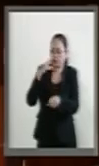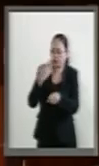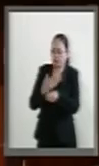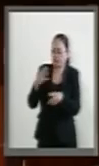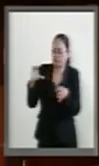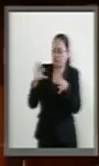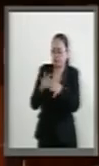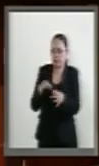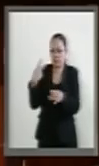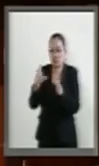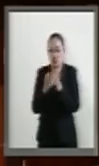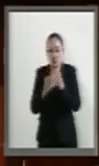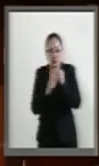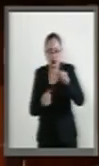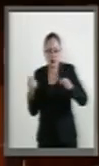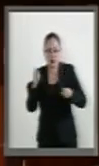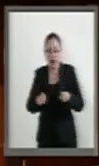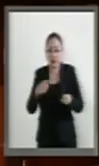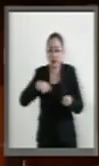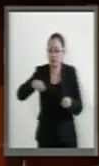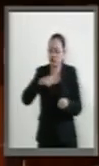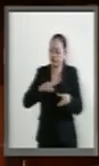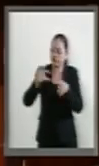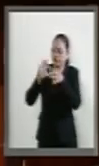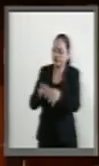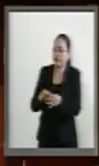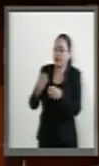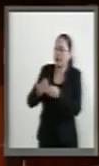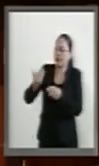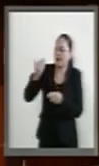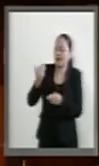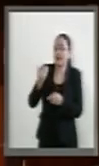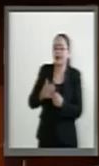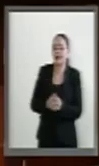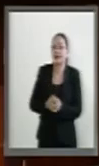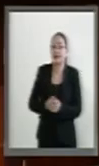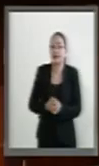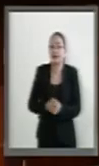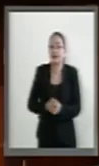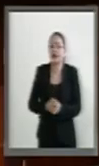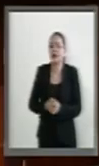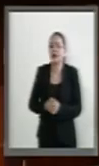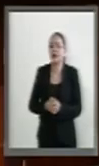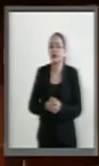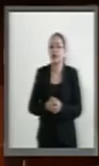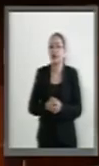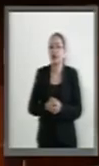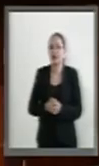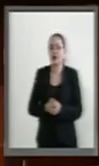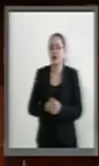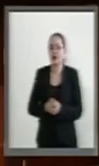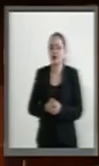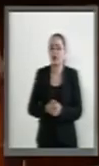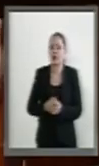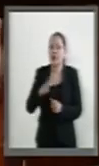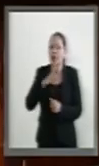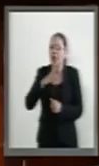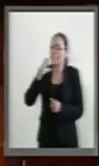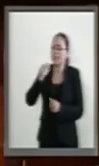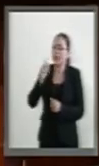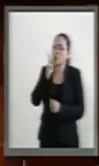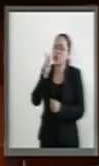constitucional. Saludamos recientemente, por supuesto, la incorporación del Vaticano en los